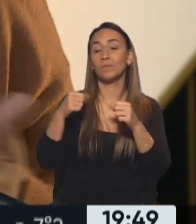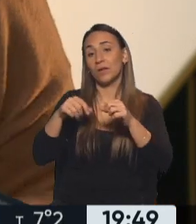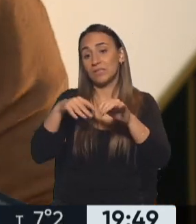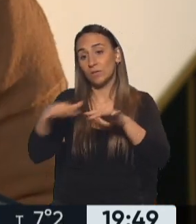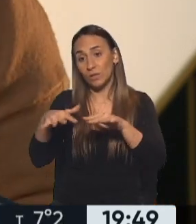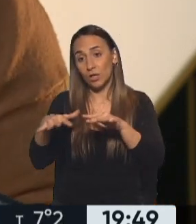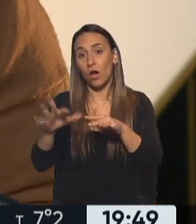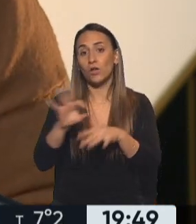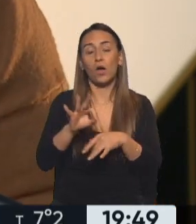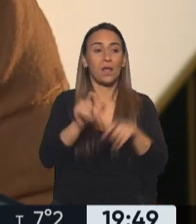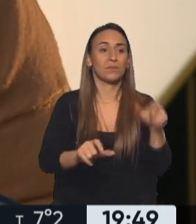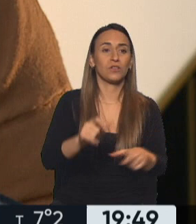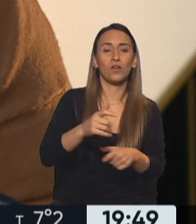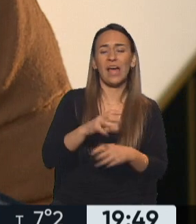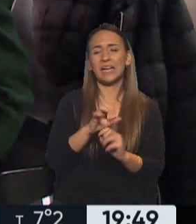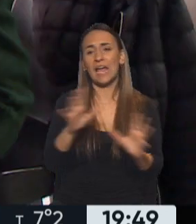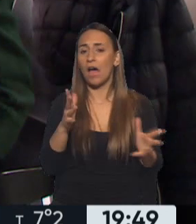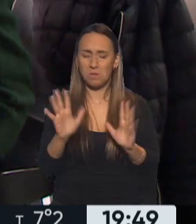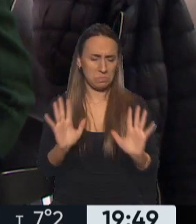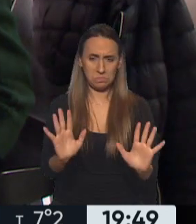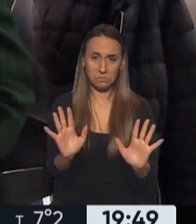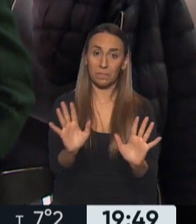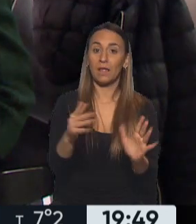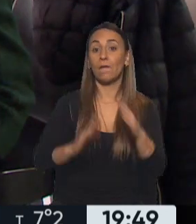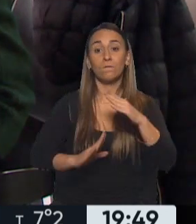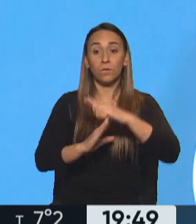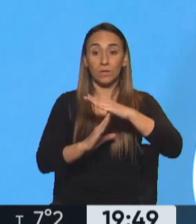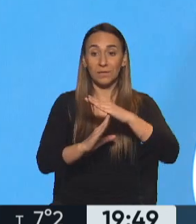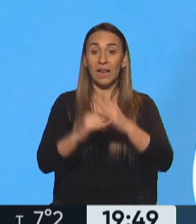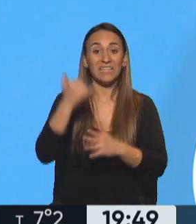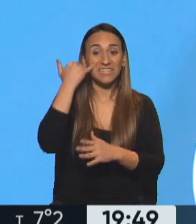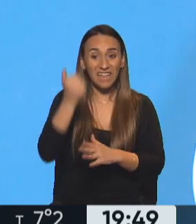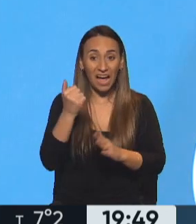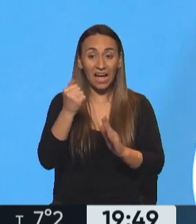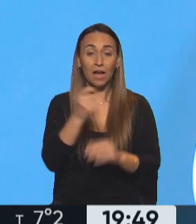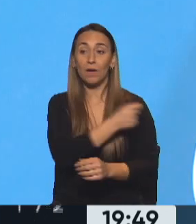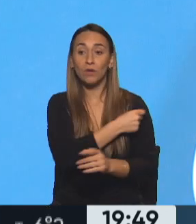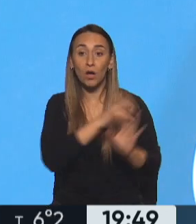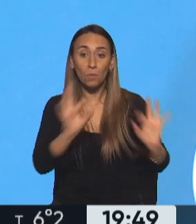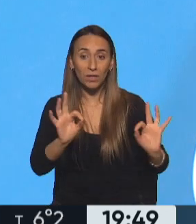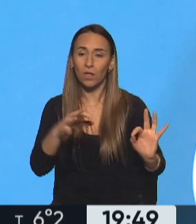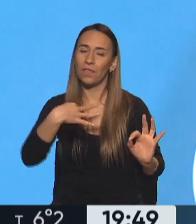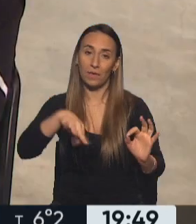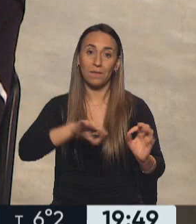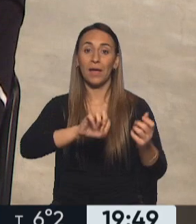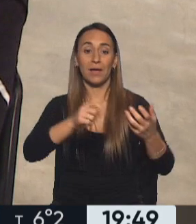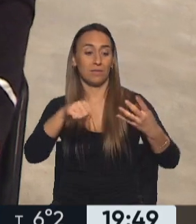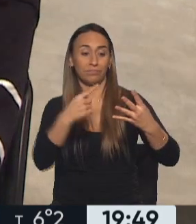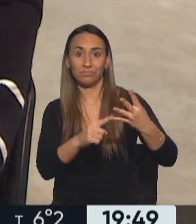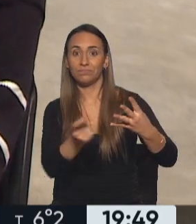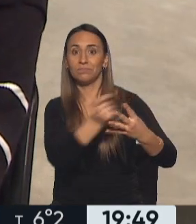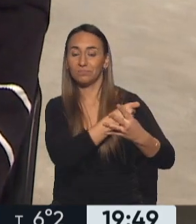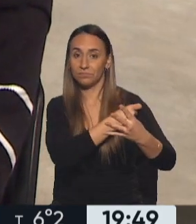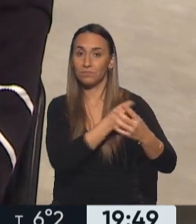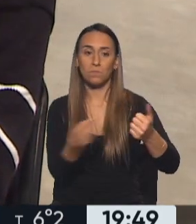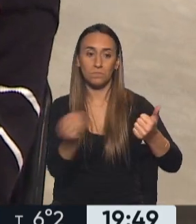de las personas. Por eso es fundamental, si yo tengo ya el esquema completo, tengo que ponerme la dosis de refuerzo si pasaron más de cuatro meses,